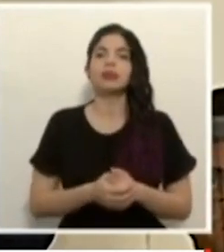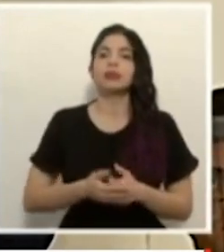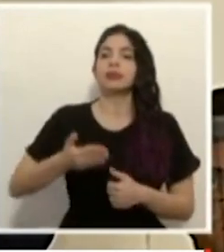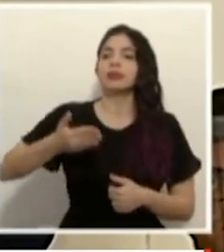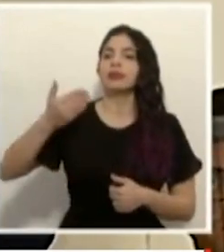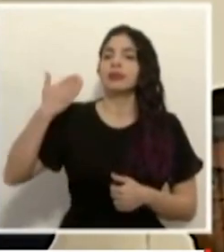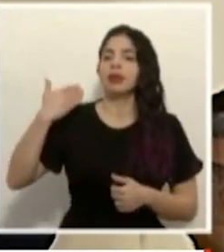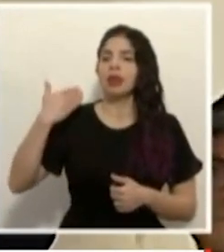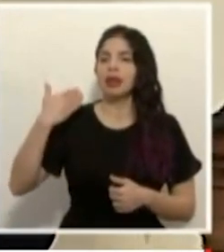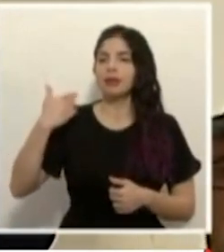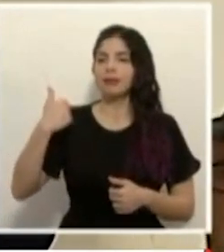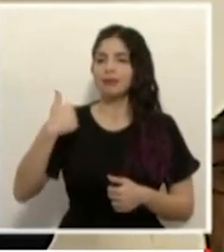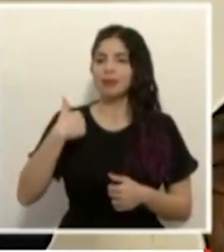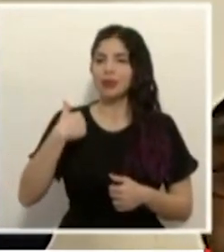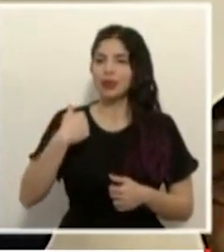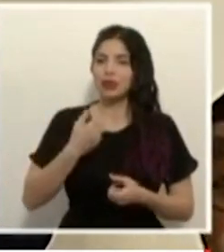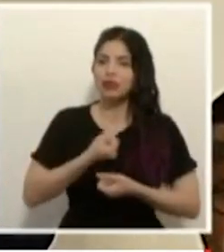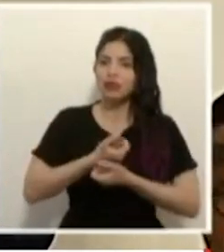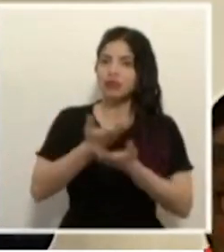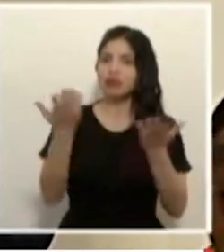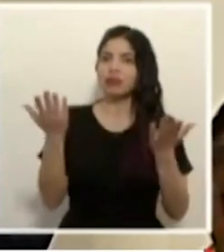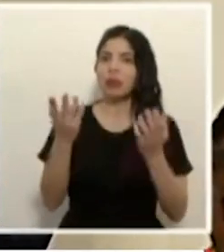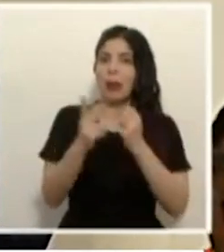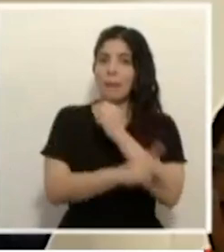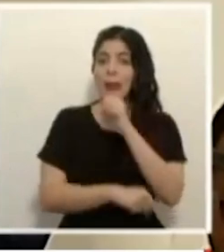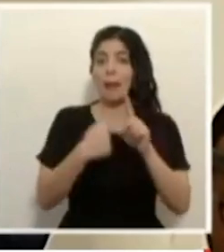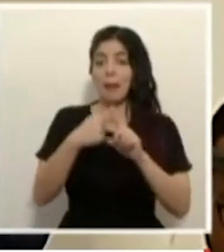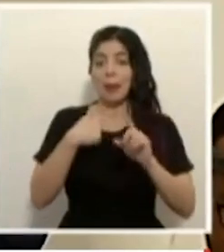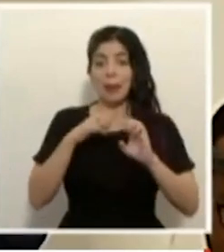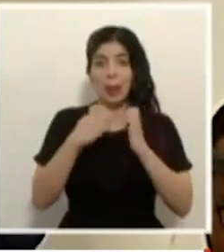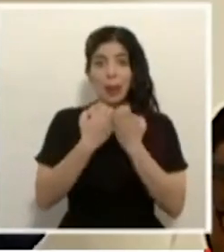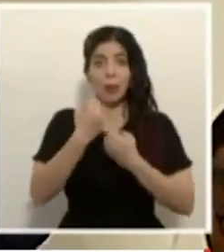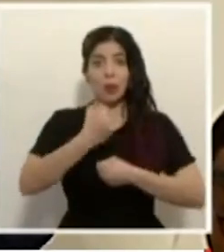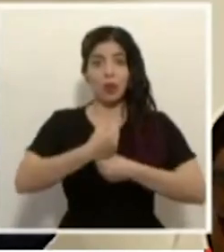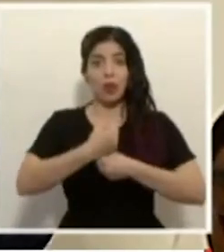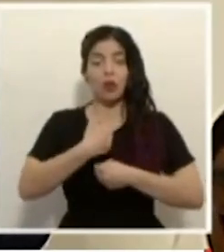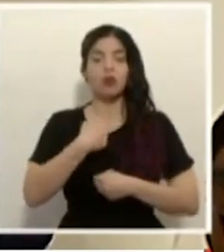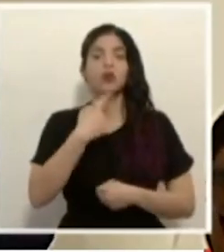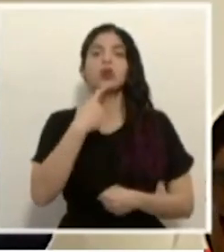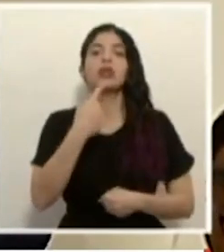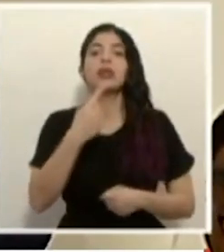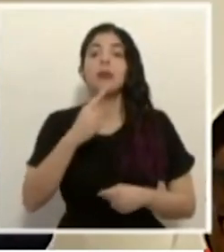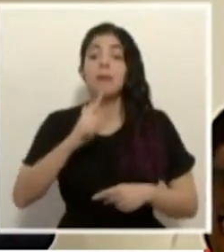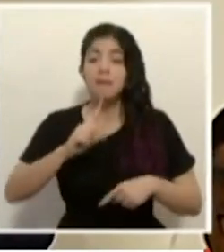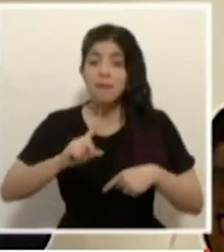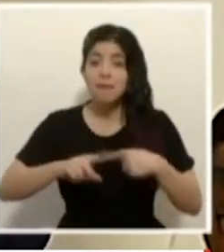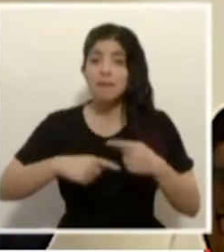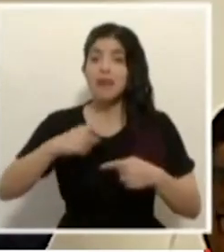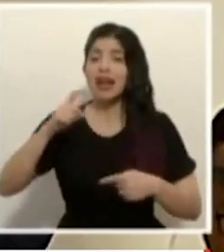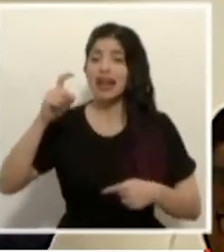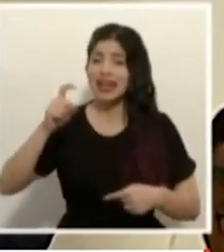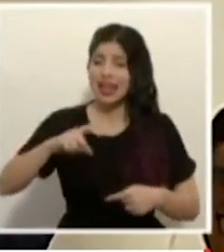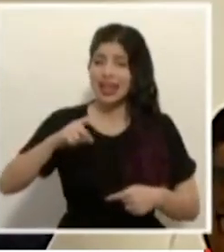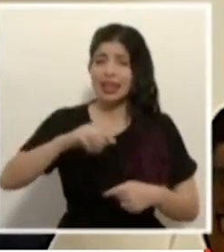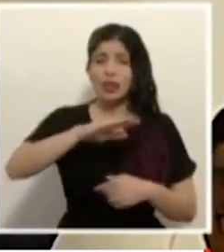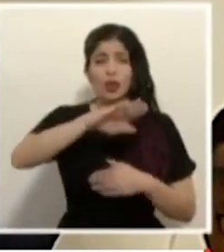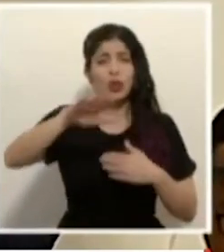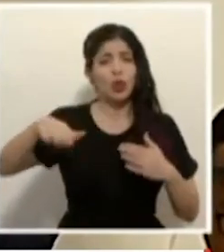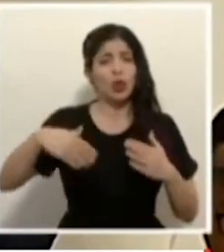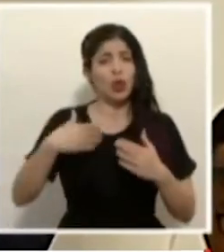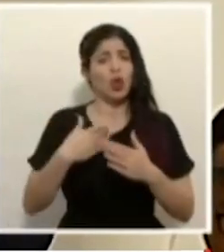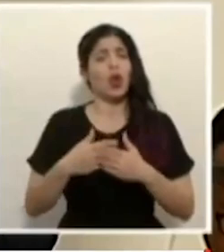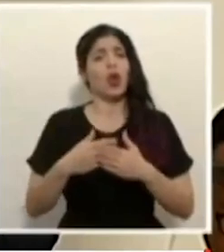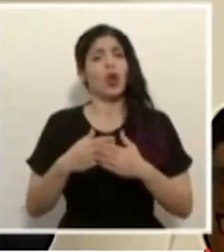yo le compartí al país, a mi gabinete, un mensaje en el que decía, vamos a necesitar todos manifestarnos